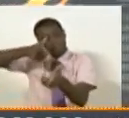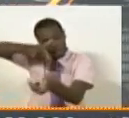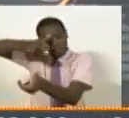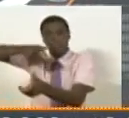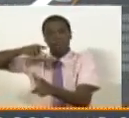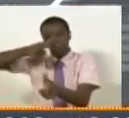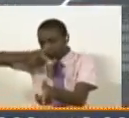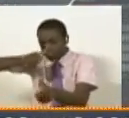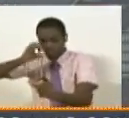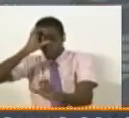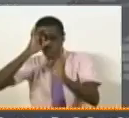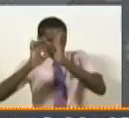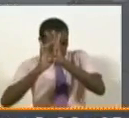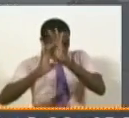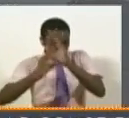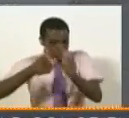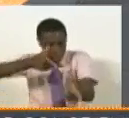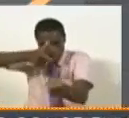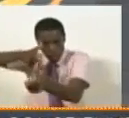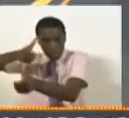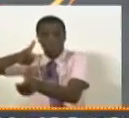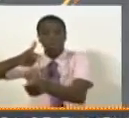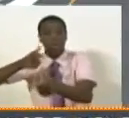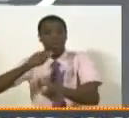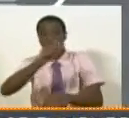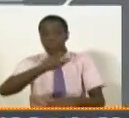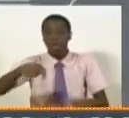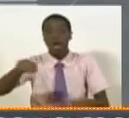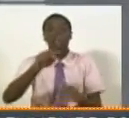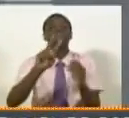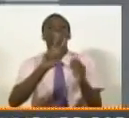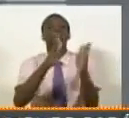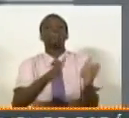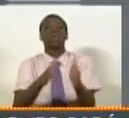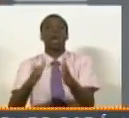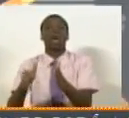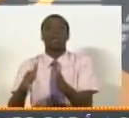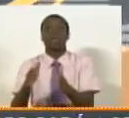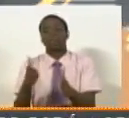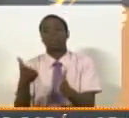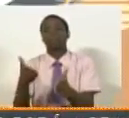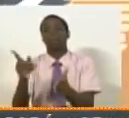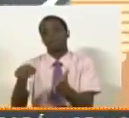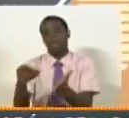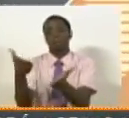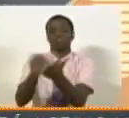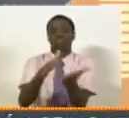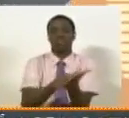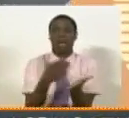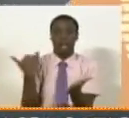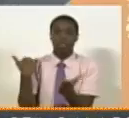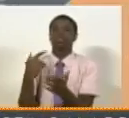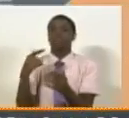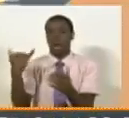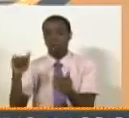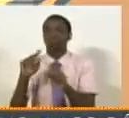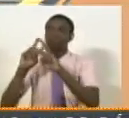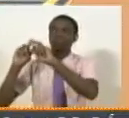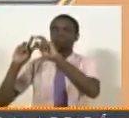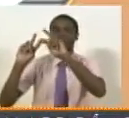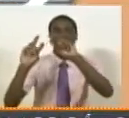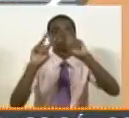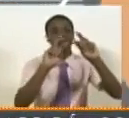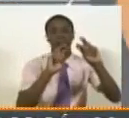contra venezolanos que lamentablemente también fueron fallecidos. Es más porque esta